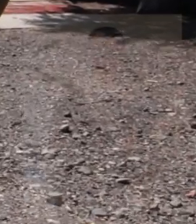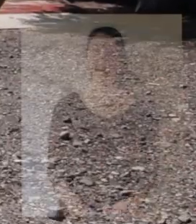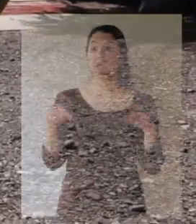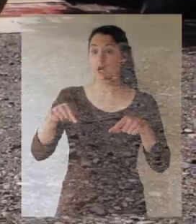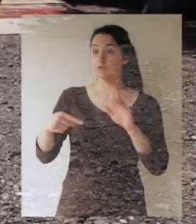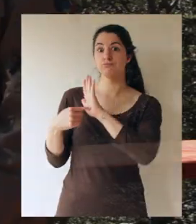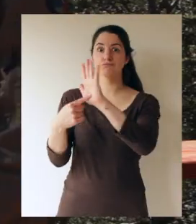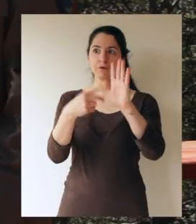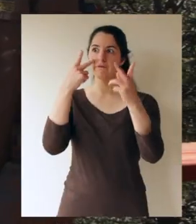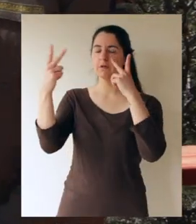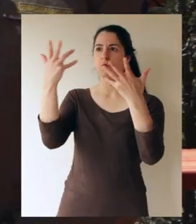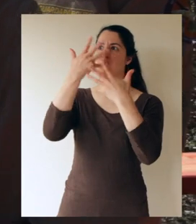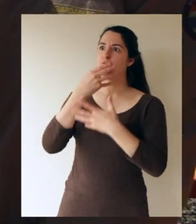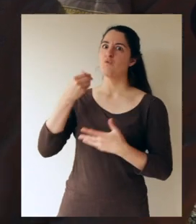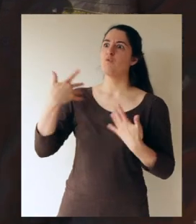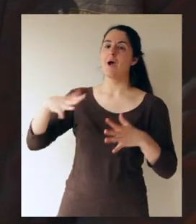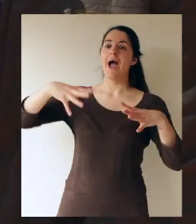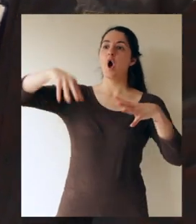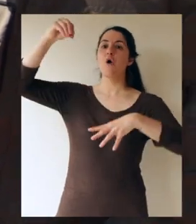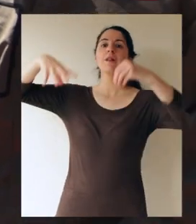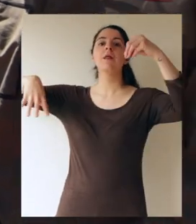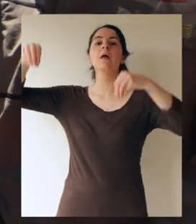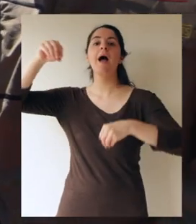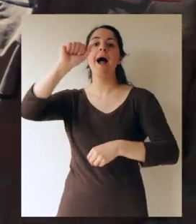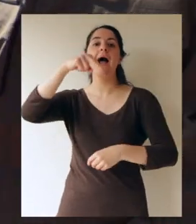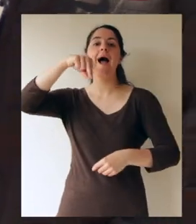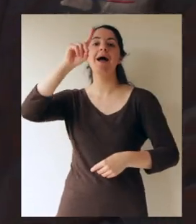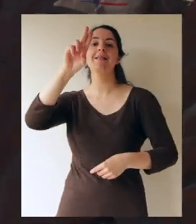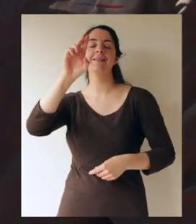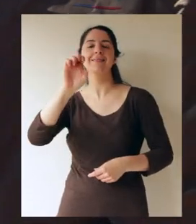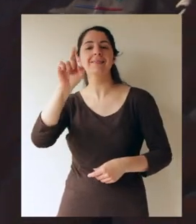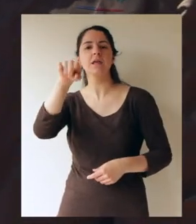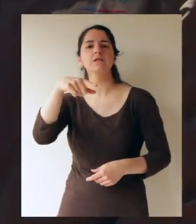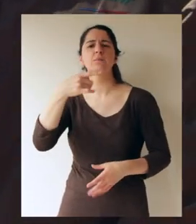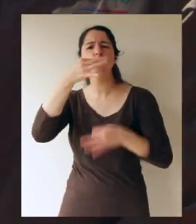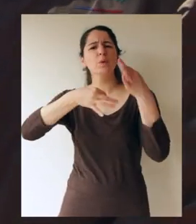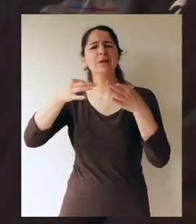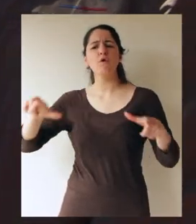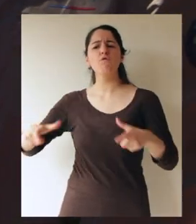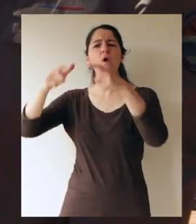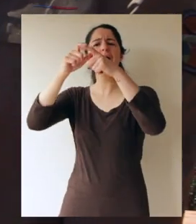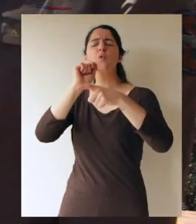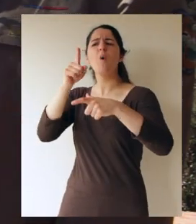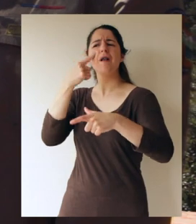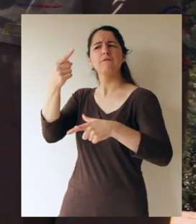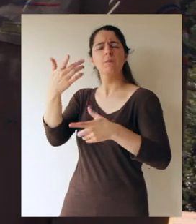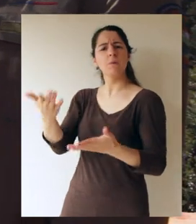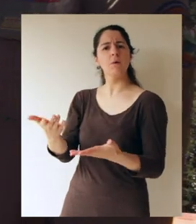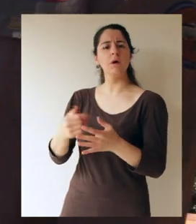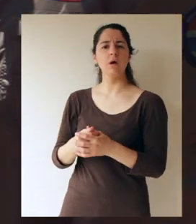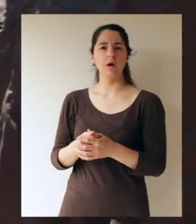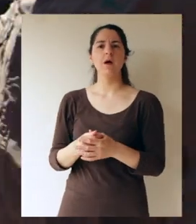Aquí tenemos una vista privilegiada de la cordillera de los Andes, pero cuéntanos qué volcanes vamos a apreciar aquí atrás de nosotros.